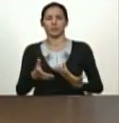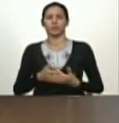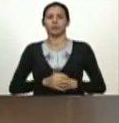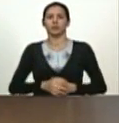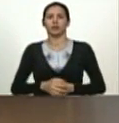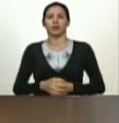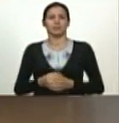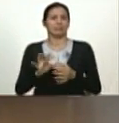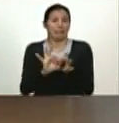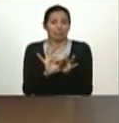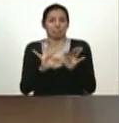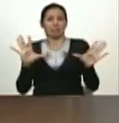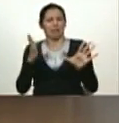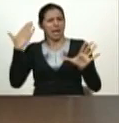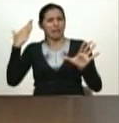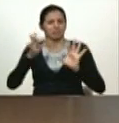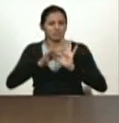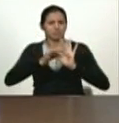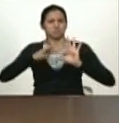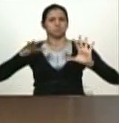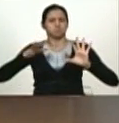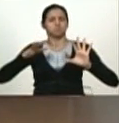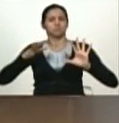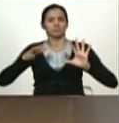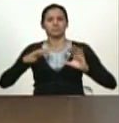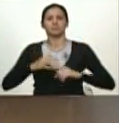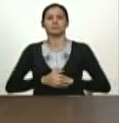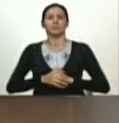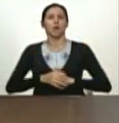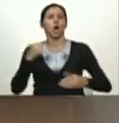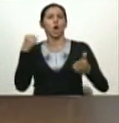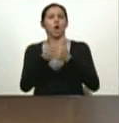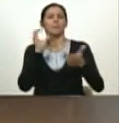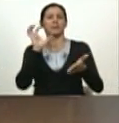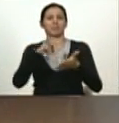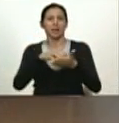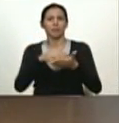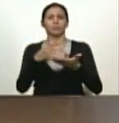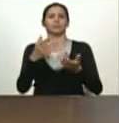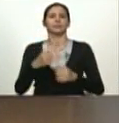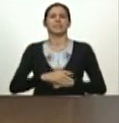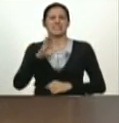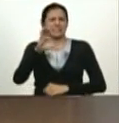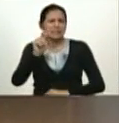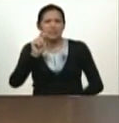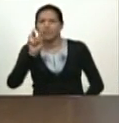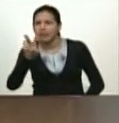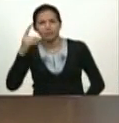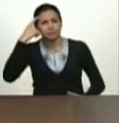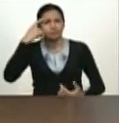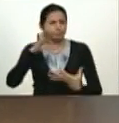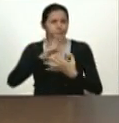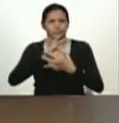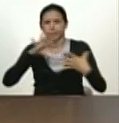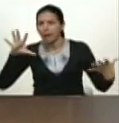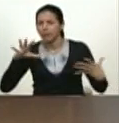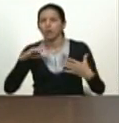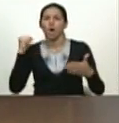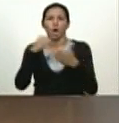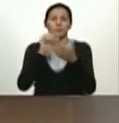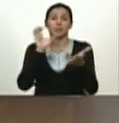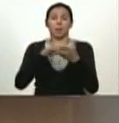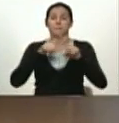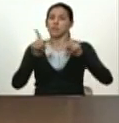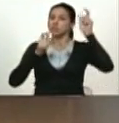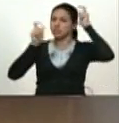de ruptura con el adequismo golpista, setevista. Y luego el comandante Chávez lo llamó